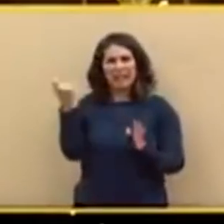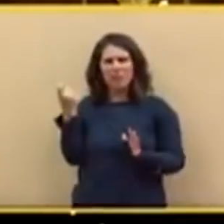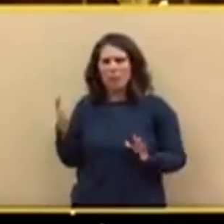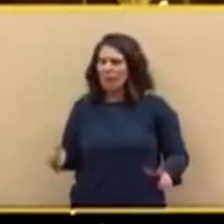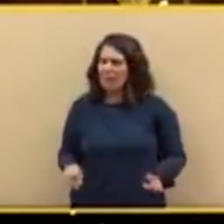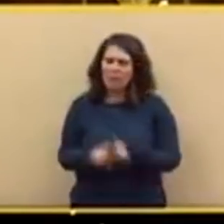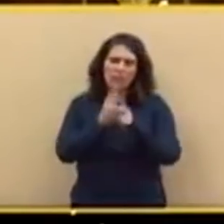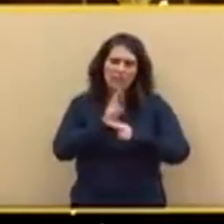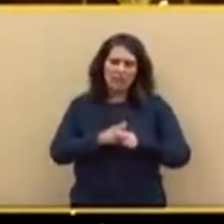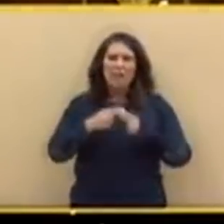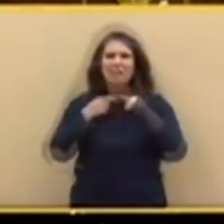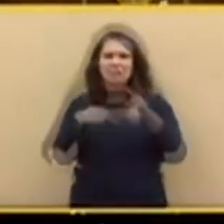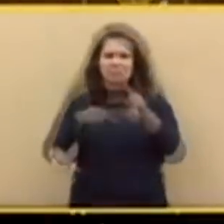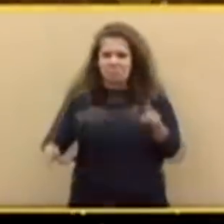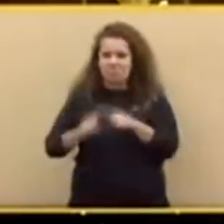Cámara que sean.